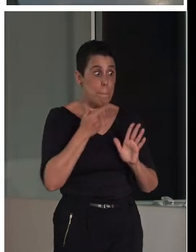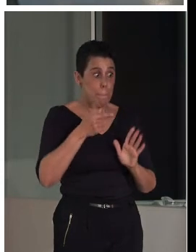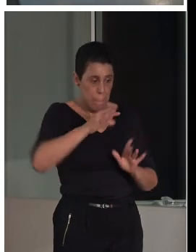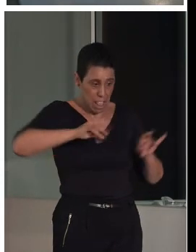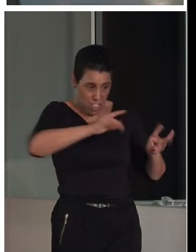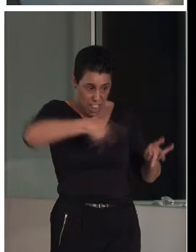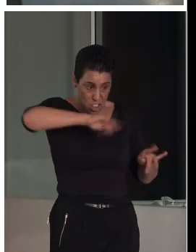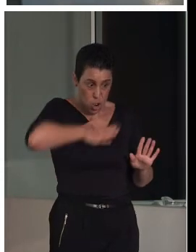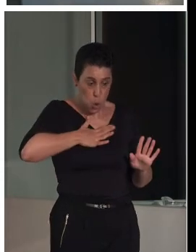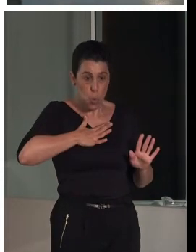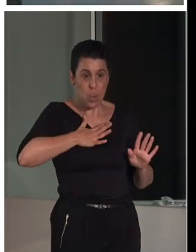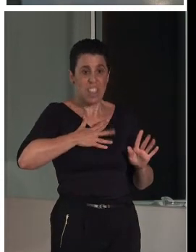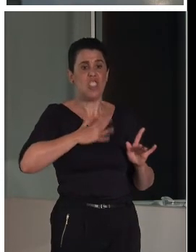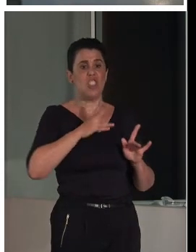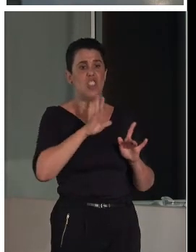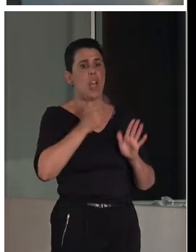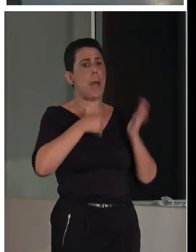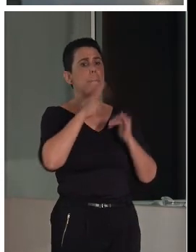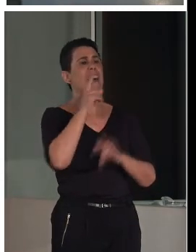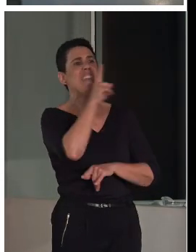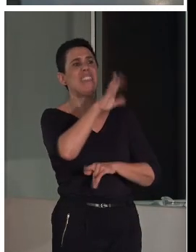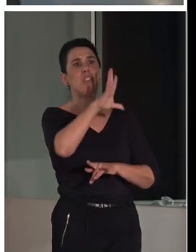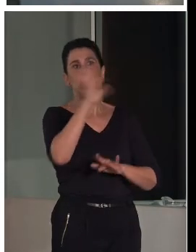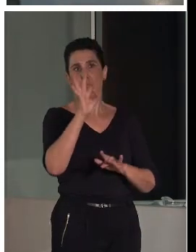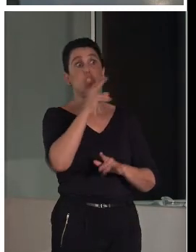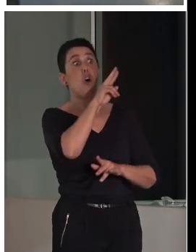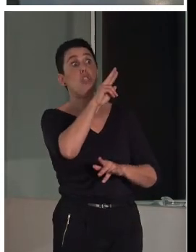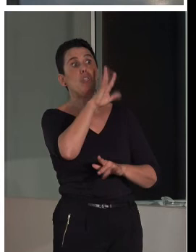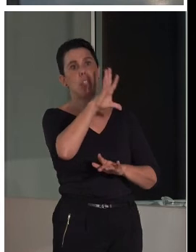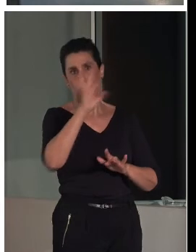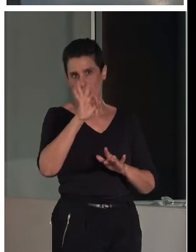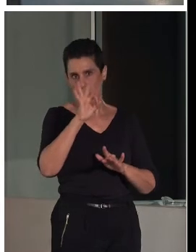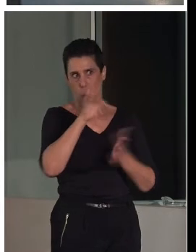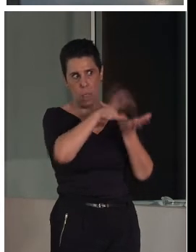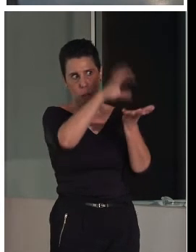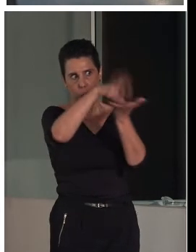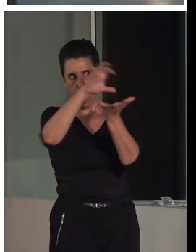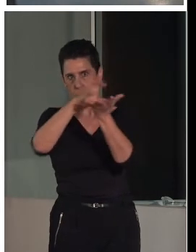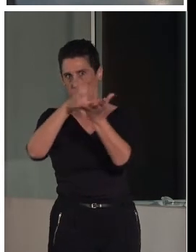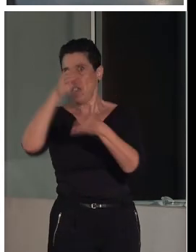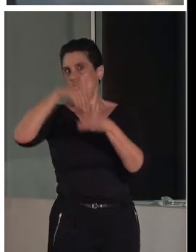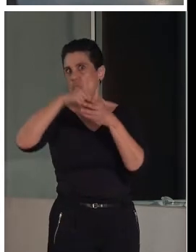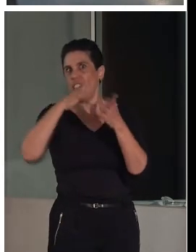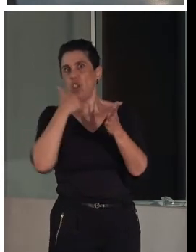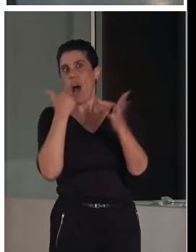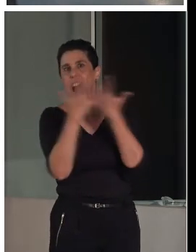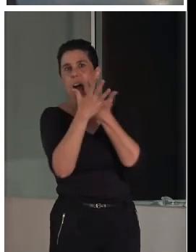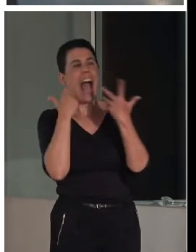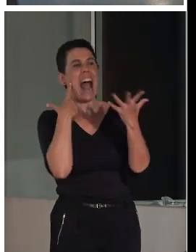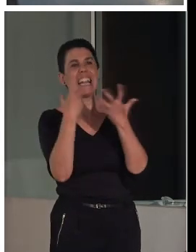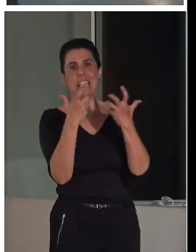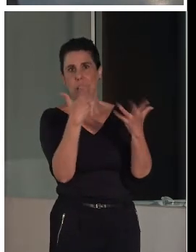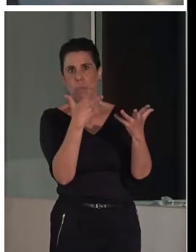mayor o menor integridad. Y, bueno, hay más de 250 que han tenido algo, ¿no?, algún ladrillo por ahí suelto y demás.